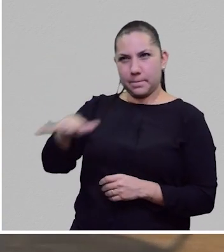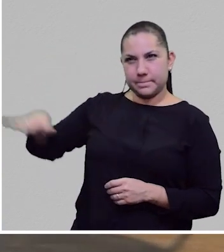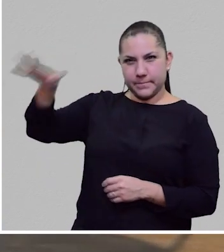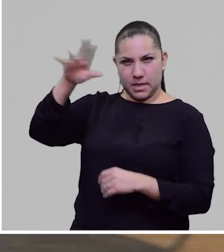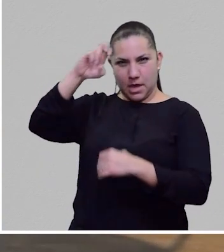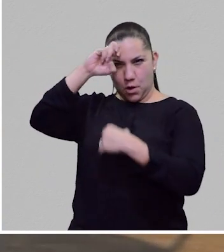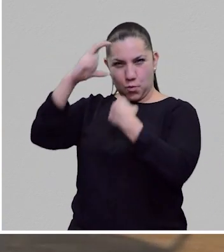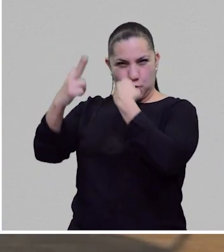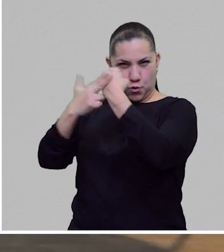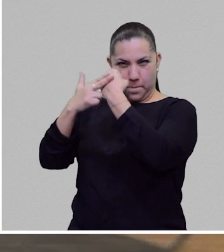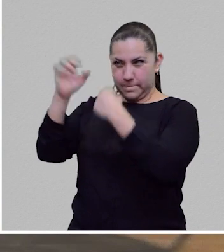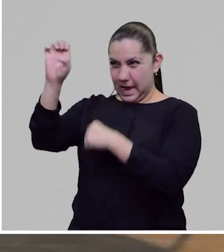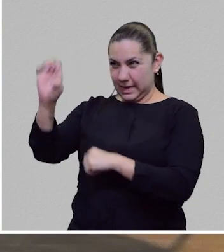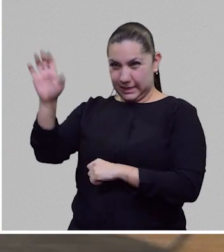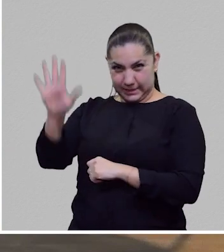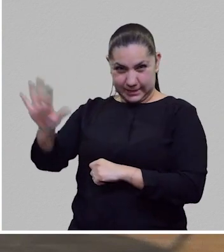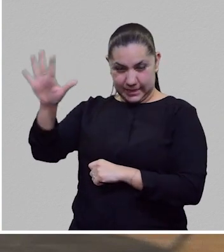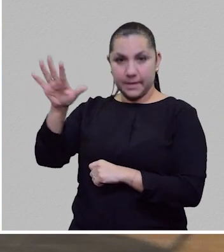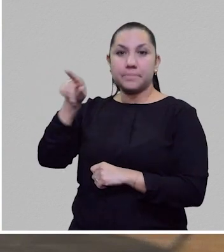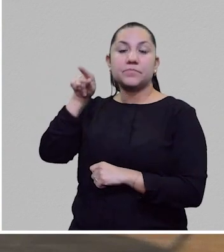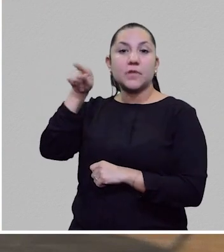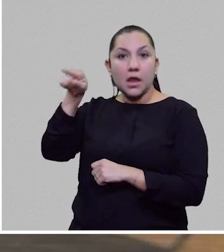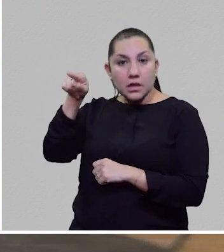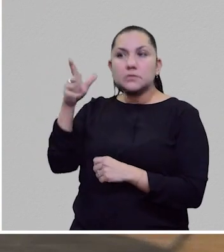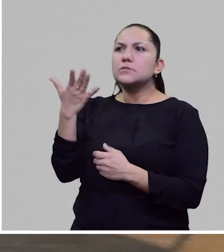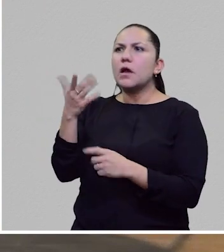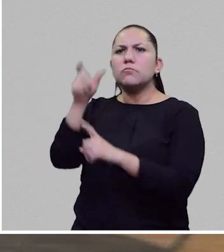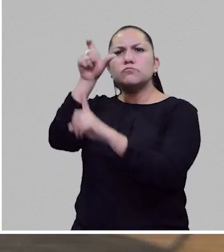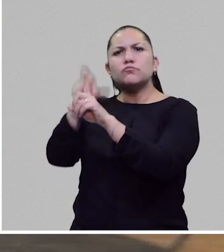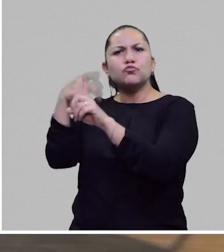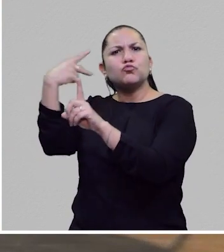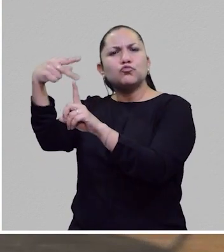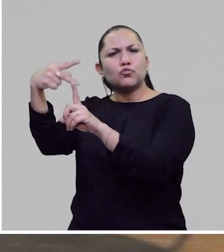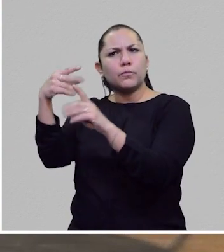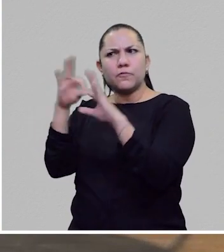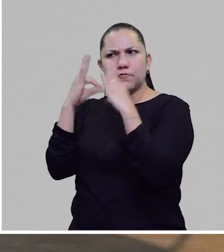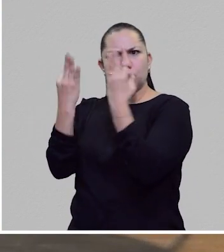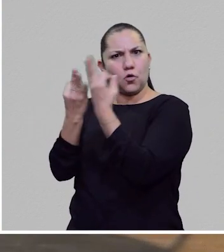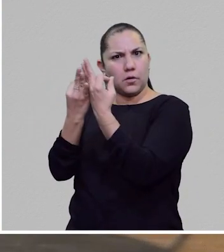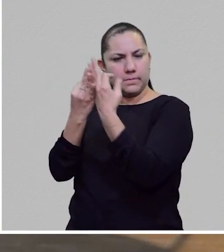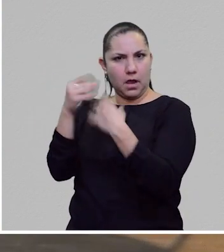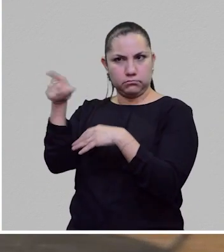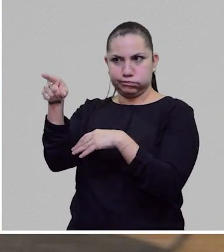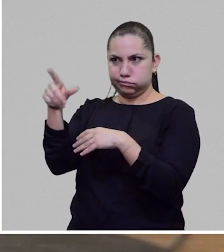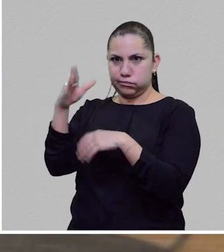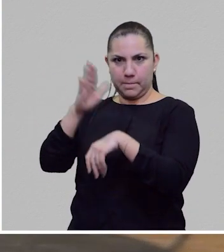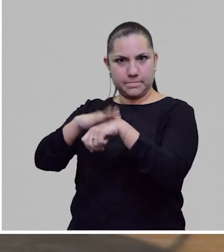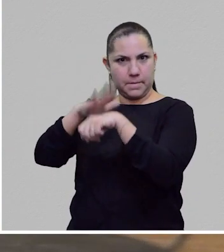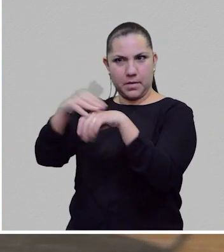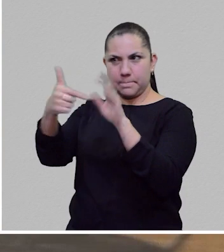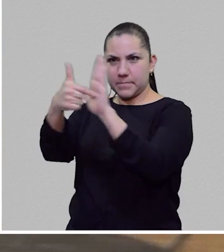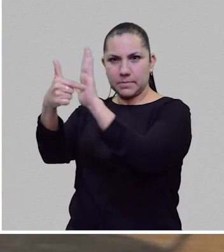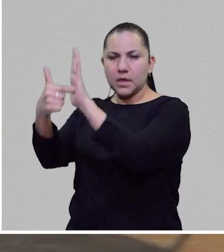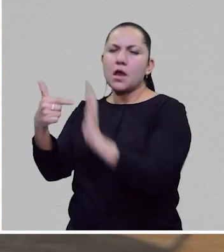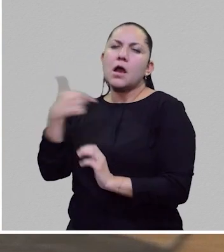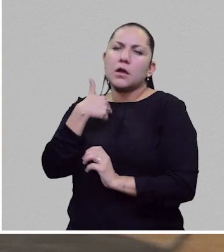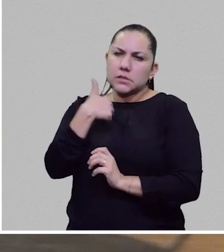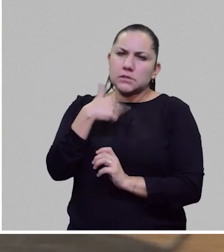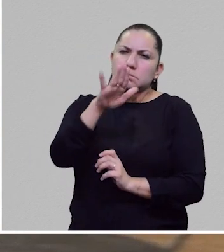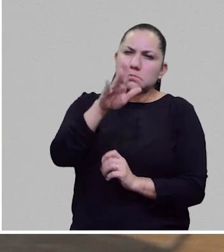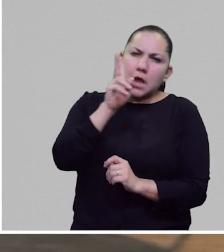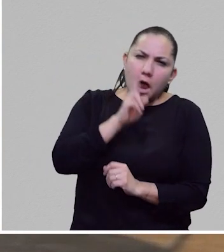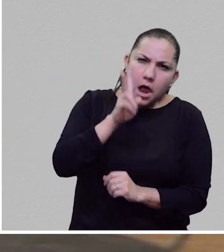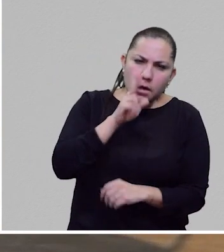de Europa del Este, pues de inmediato Kafka es una figura aplastante, pero hasta donde he averiguado,